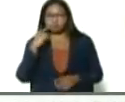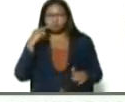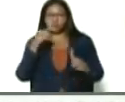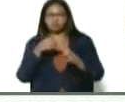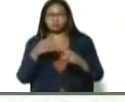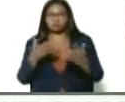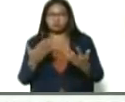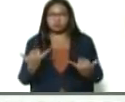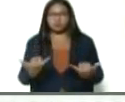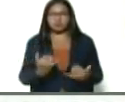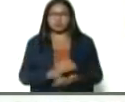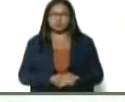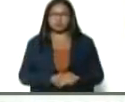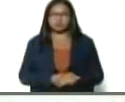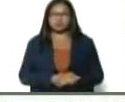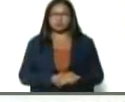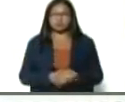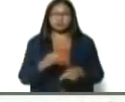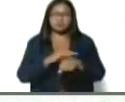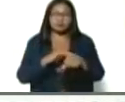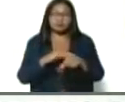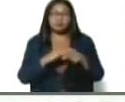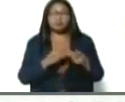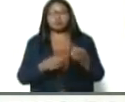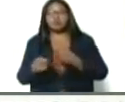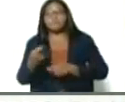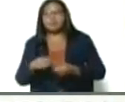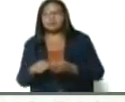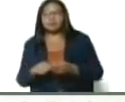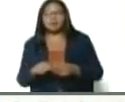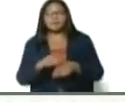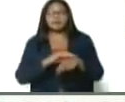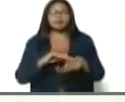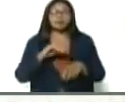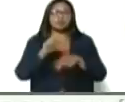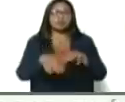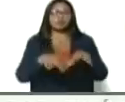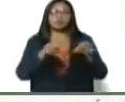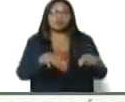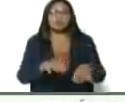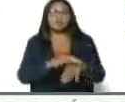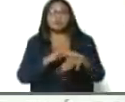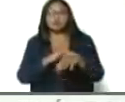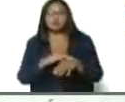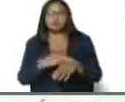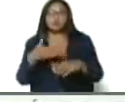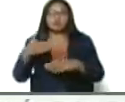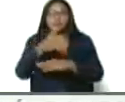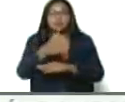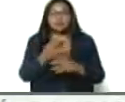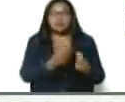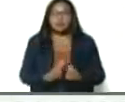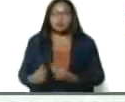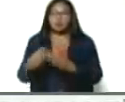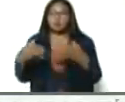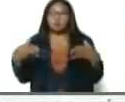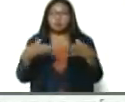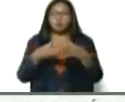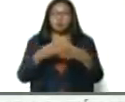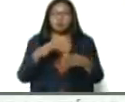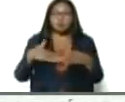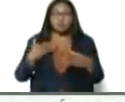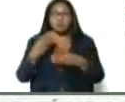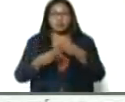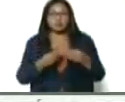Ministra de Comercio, Ministro de Agricultura, Ministro de Pesca, todo el Gabinete Económico esté encima